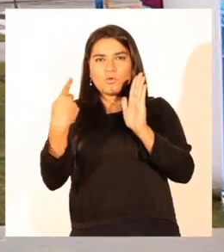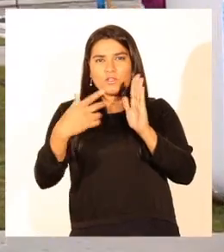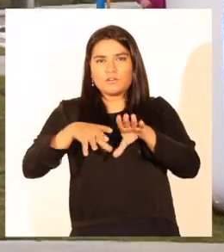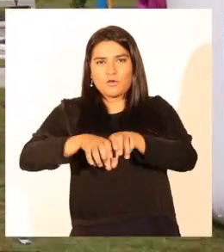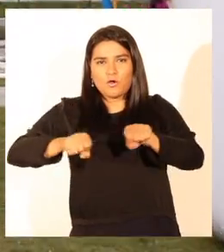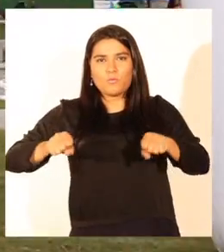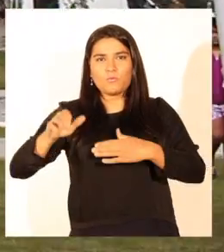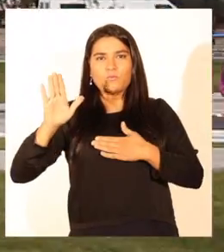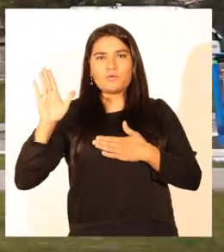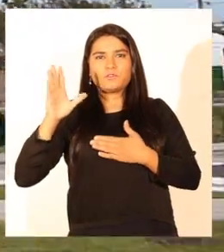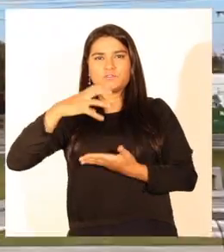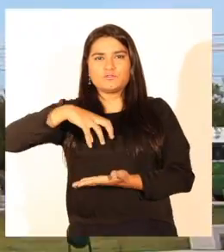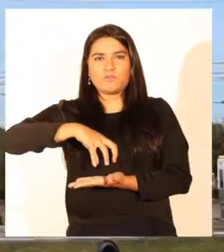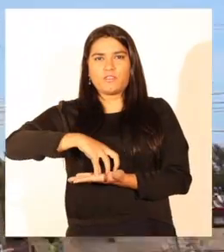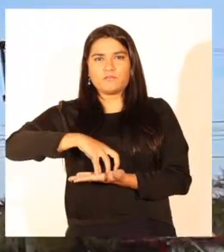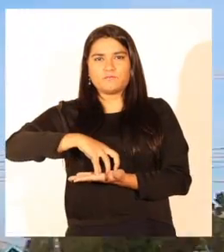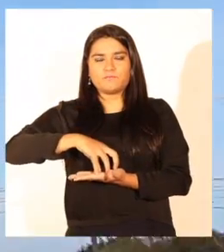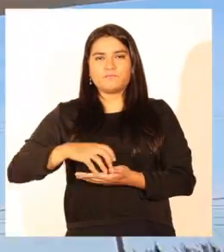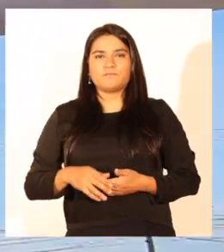compromiso ciudadano.